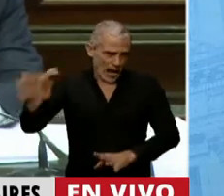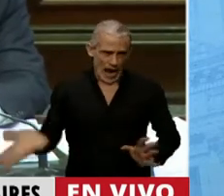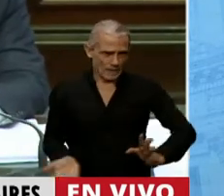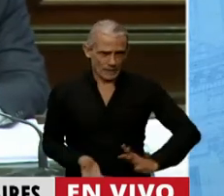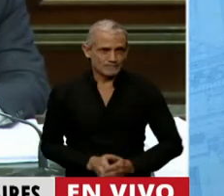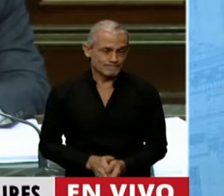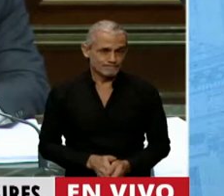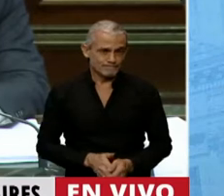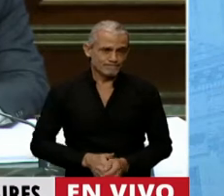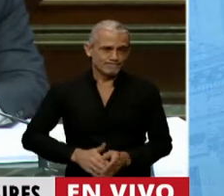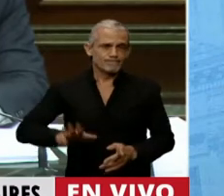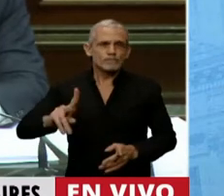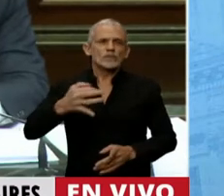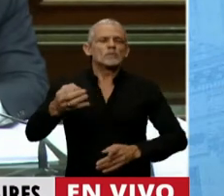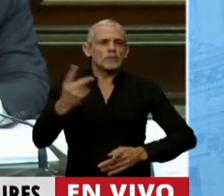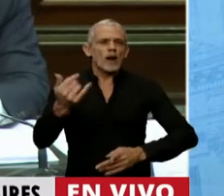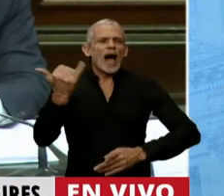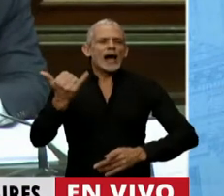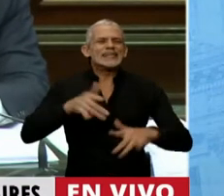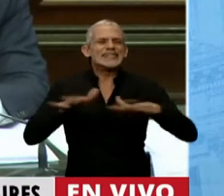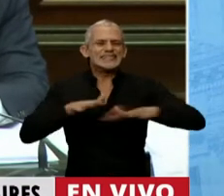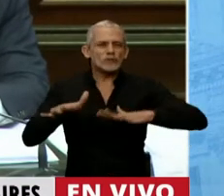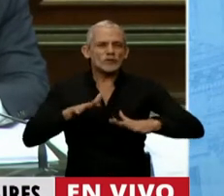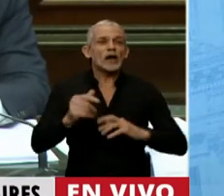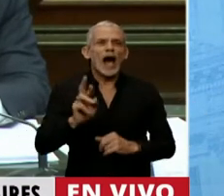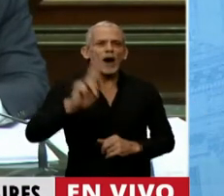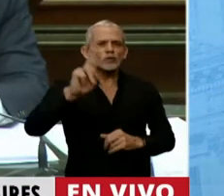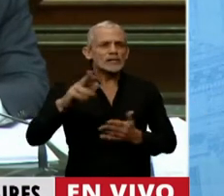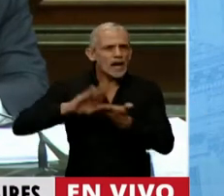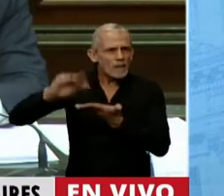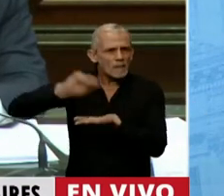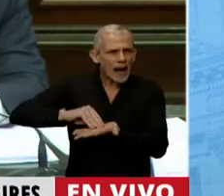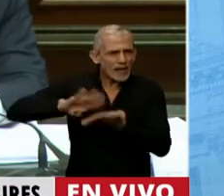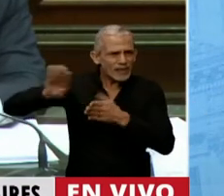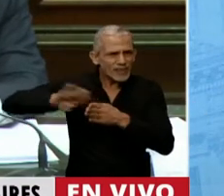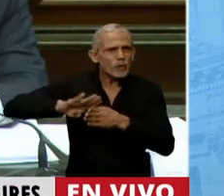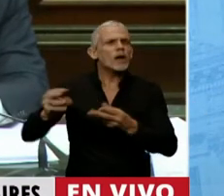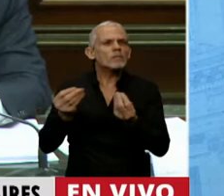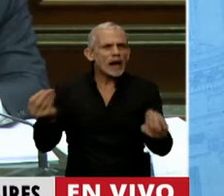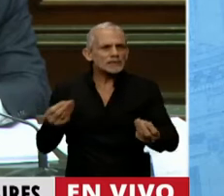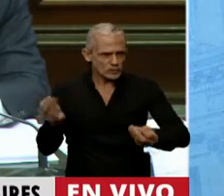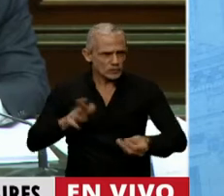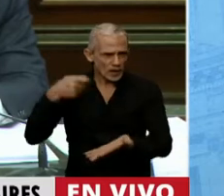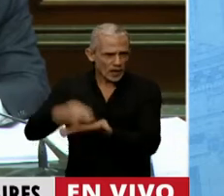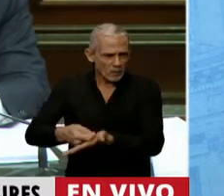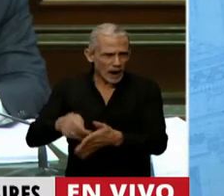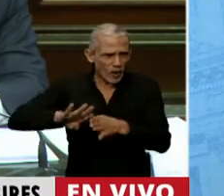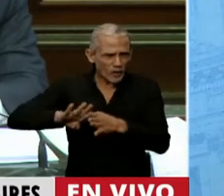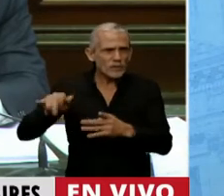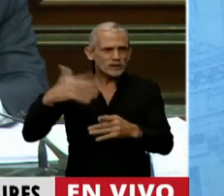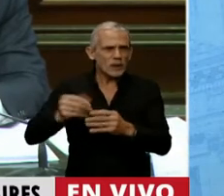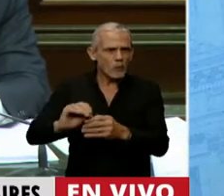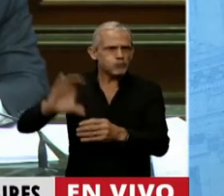se incrementa la situación autorizándose nueva deuda. Entonces, ¿dónde está la sostenibilidad del pago de una deuda si se va a